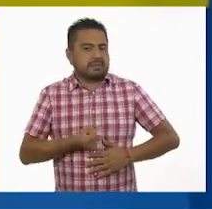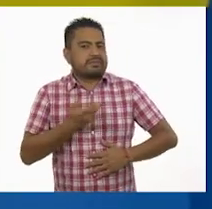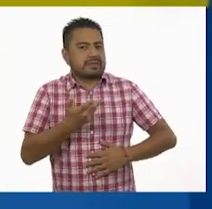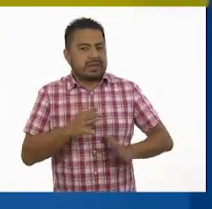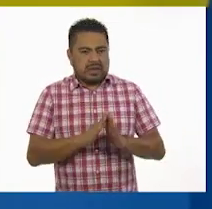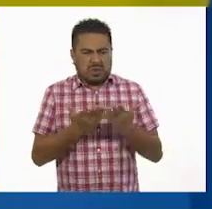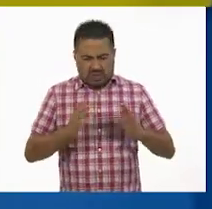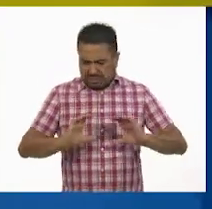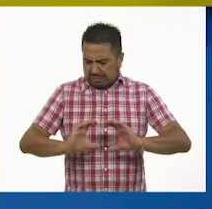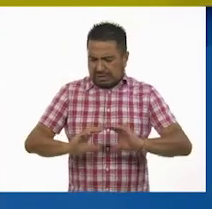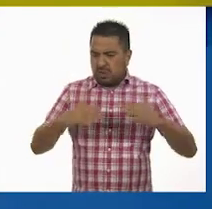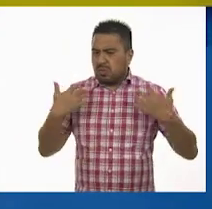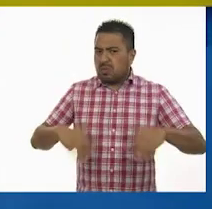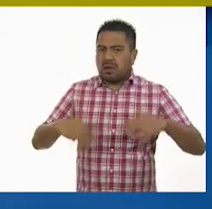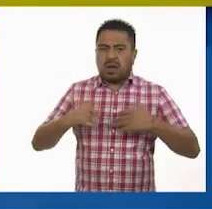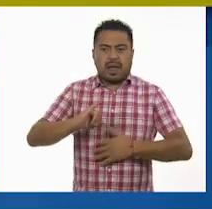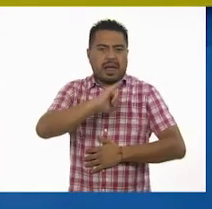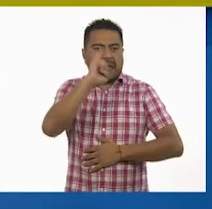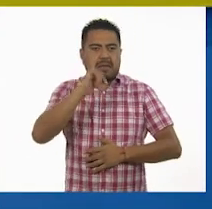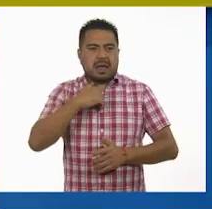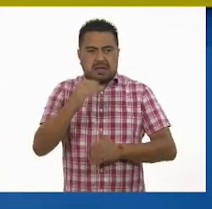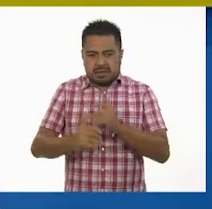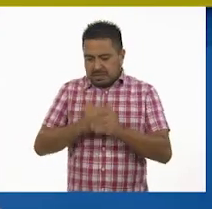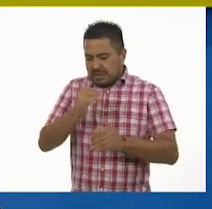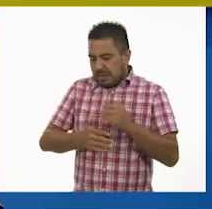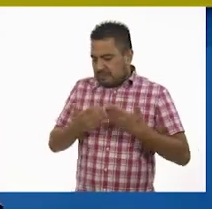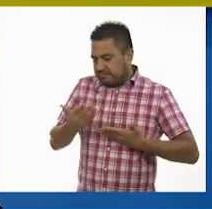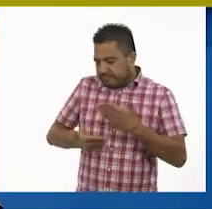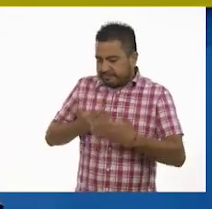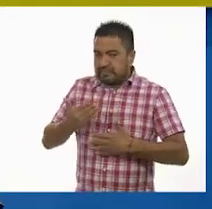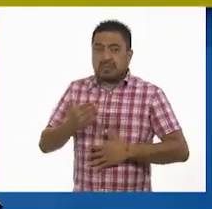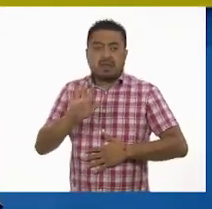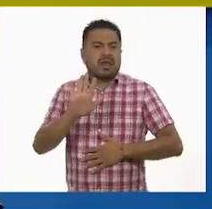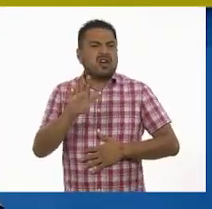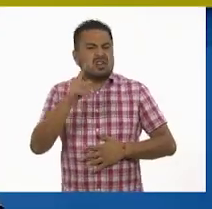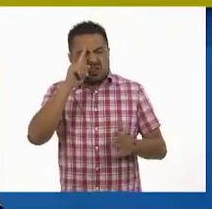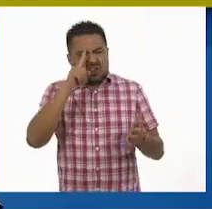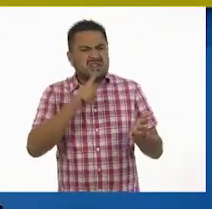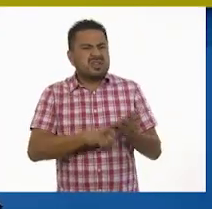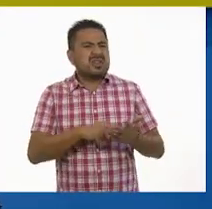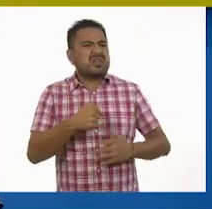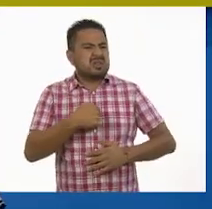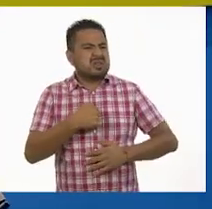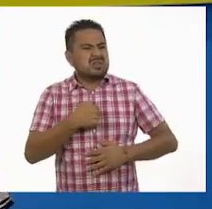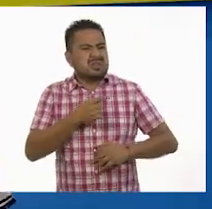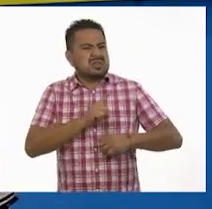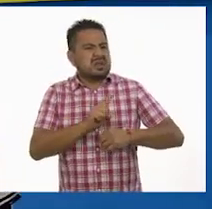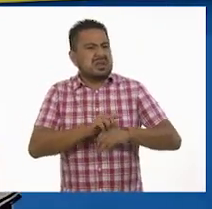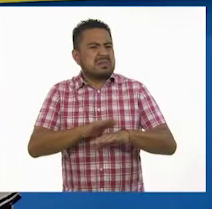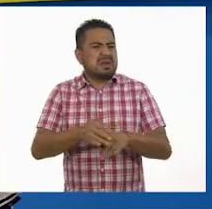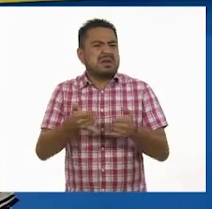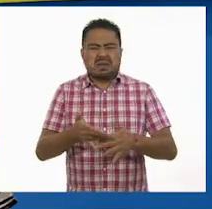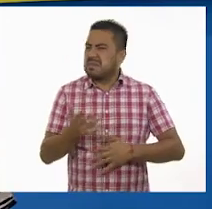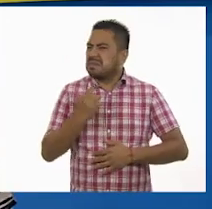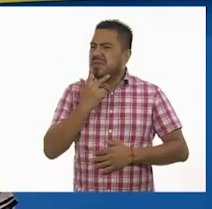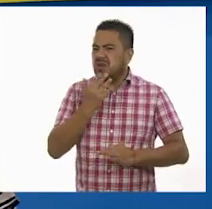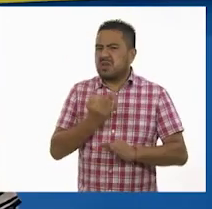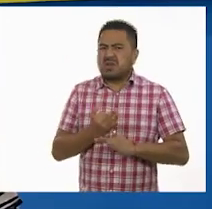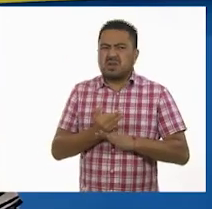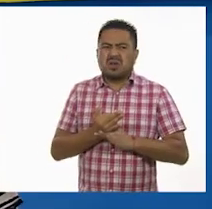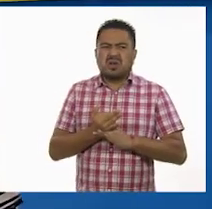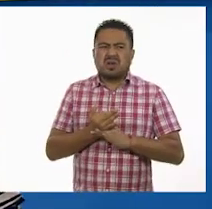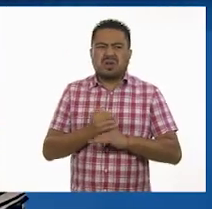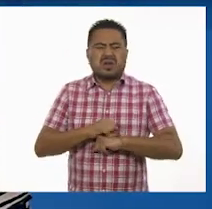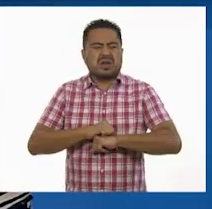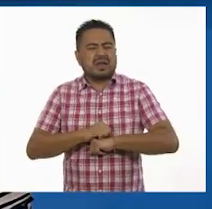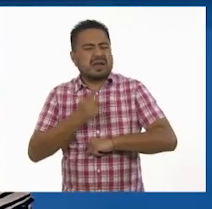libro, nunca voy a terminar de estudiar. Yo creo que, ahí está, me tenido unos días bien pesados, yo creo que mejor ahorita termino de estudiar,